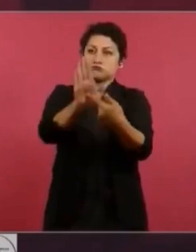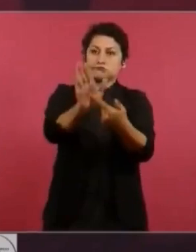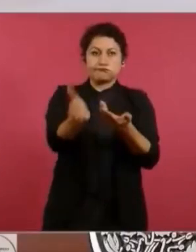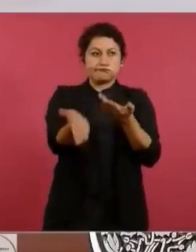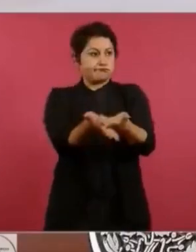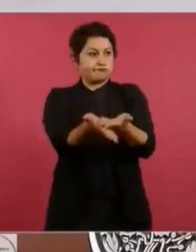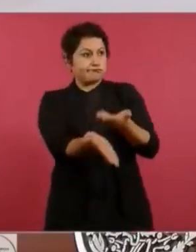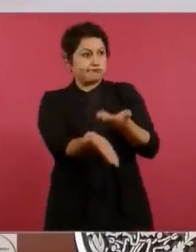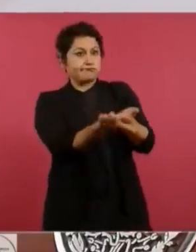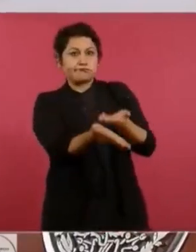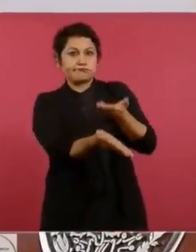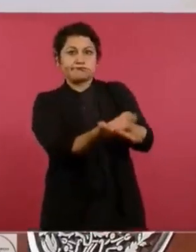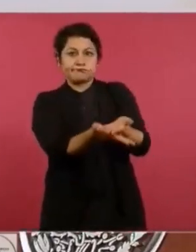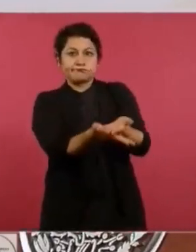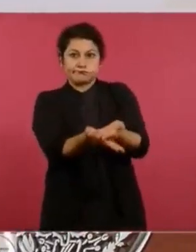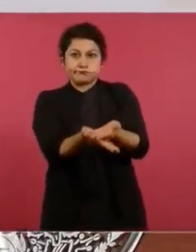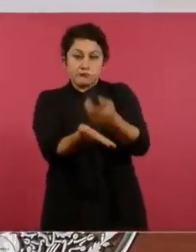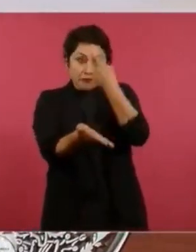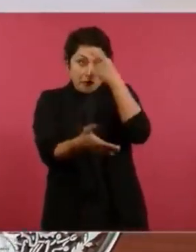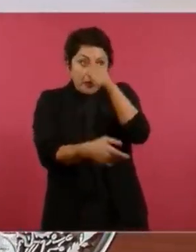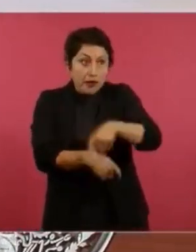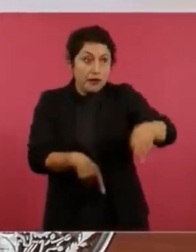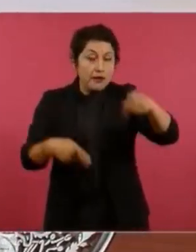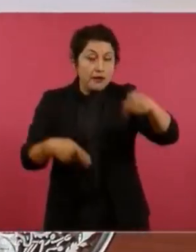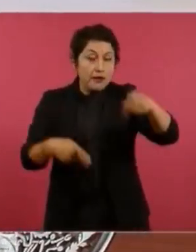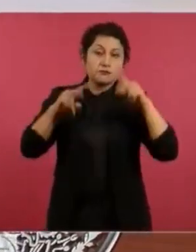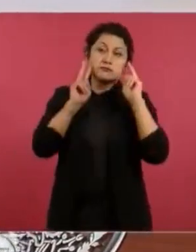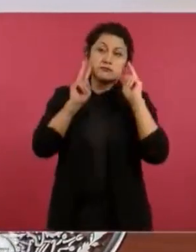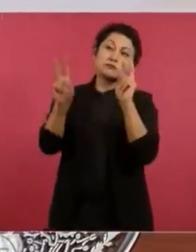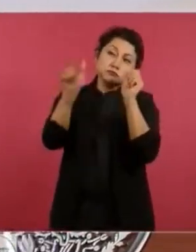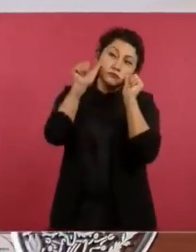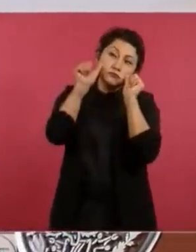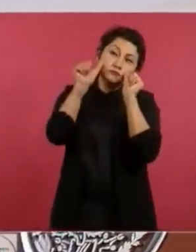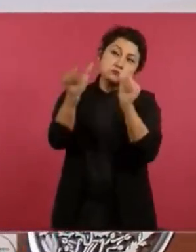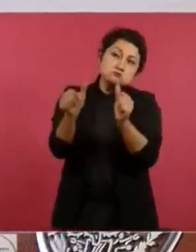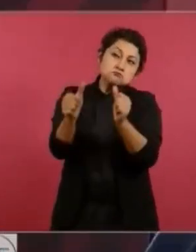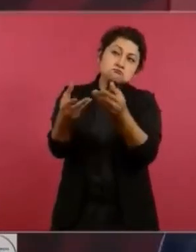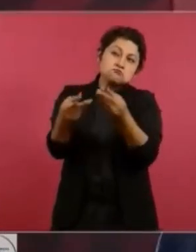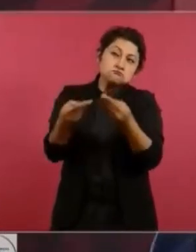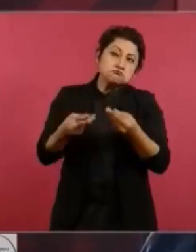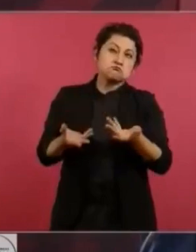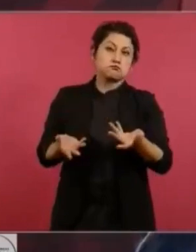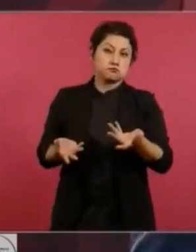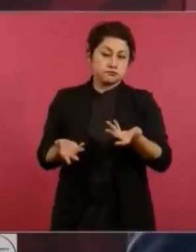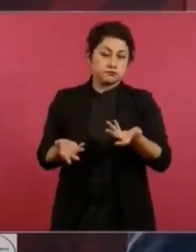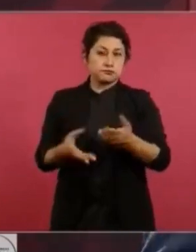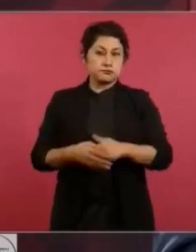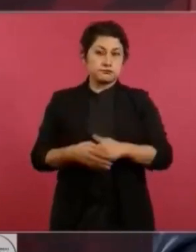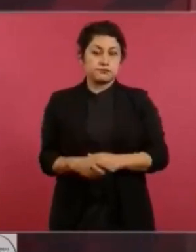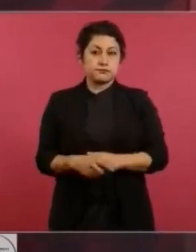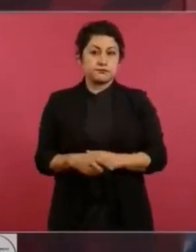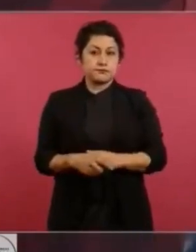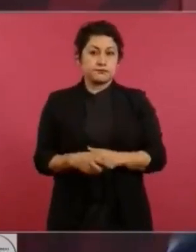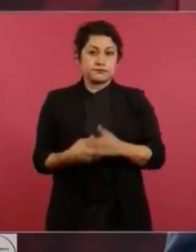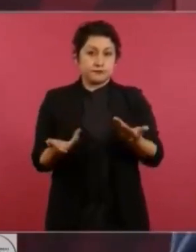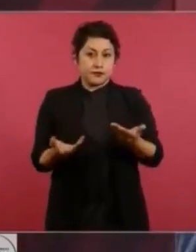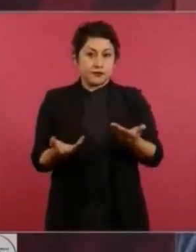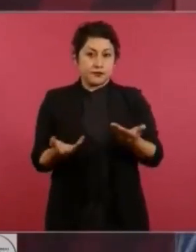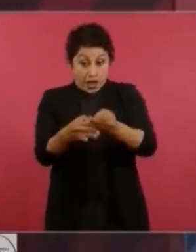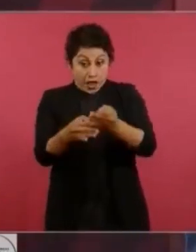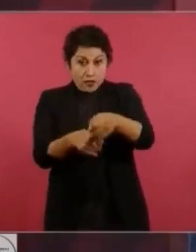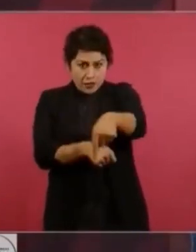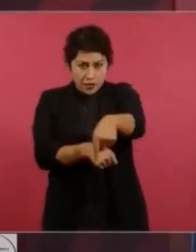que vengan a conocer sus antecedentes, los que ya están y los nuevos.